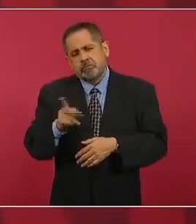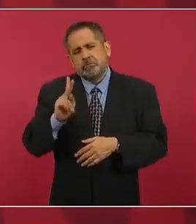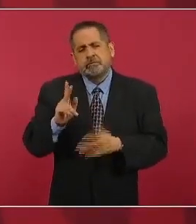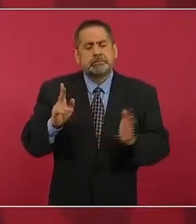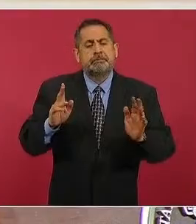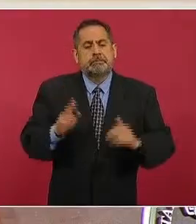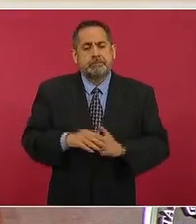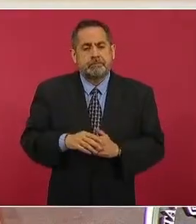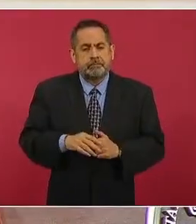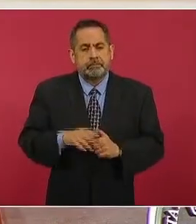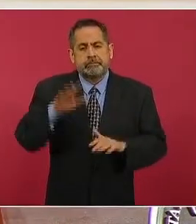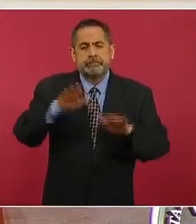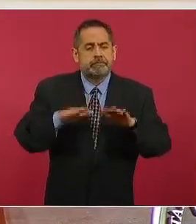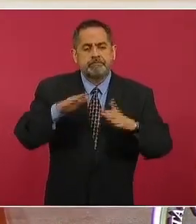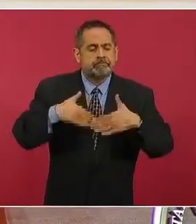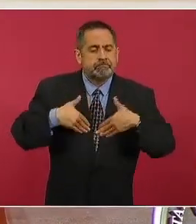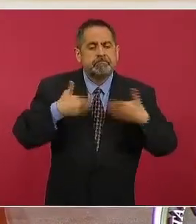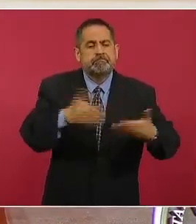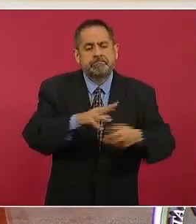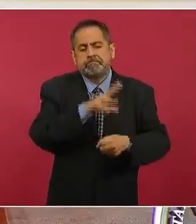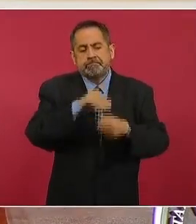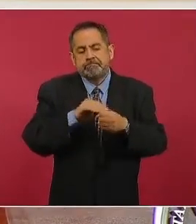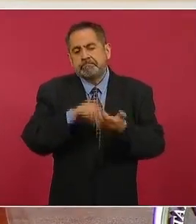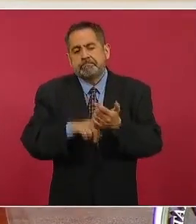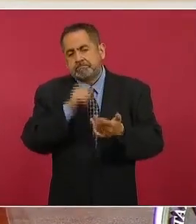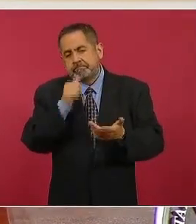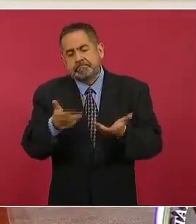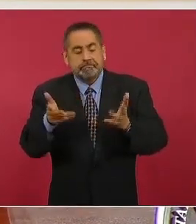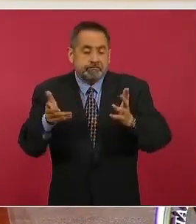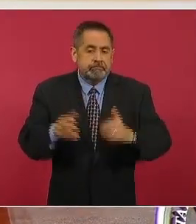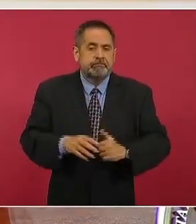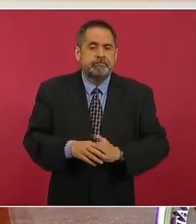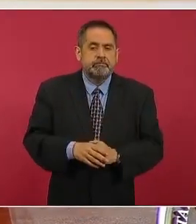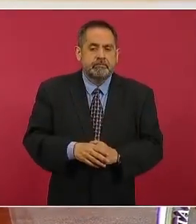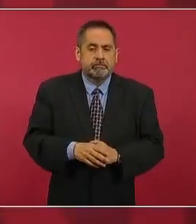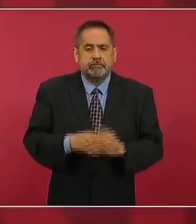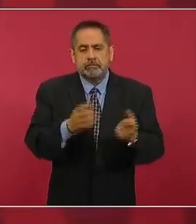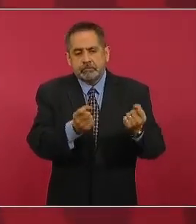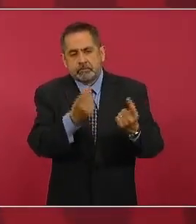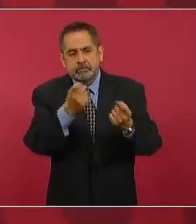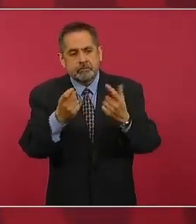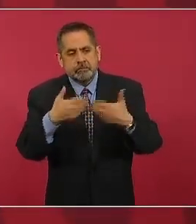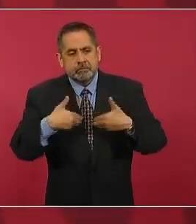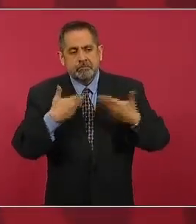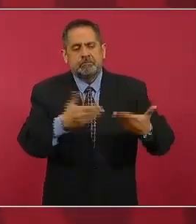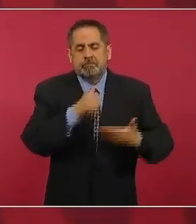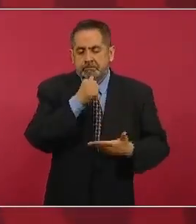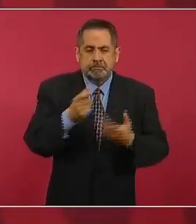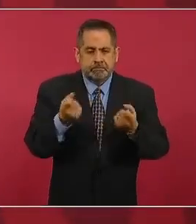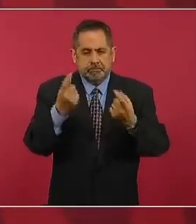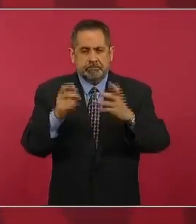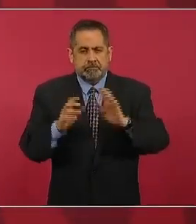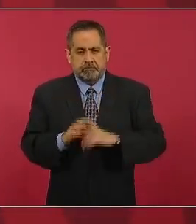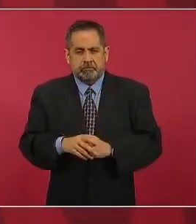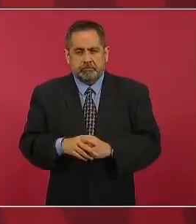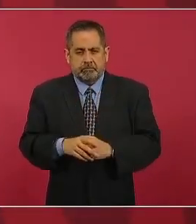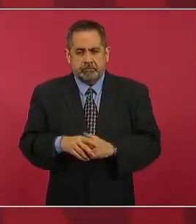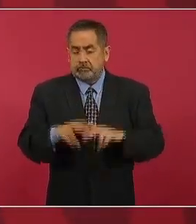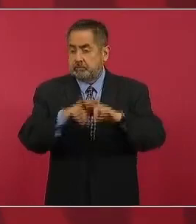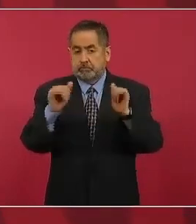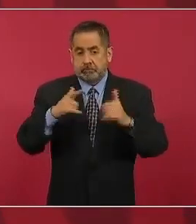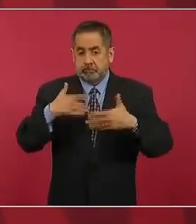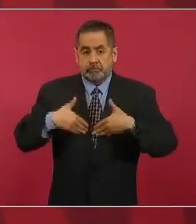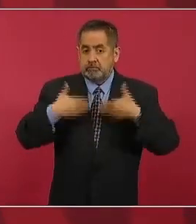no les tengo confianza a algunos ministros y desde luego que no les tengo